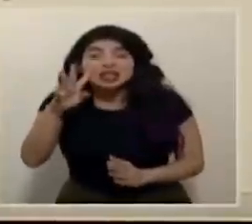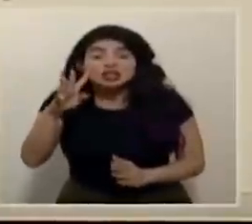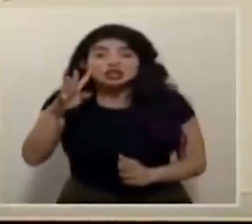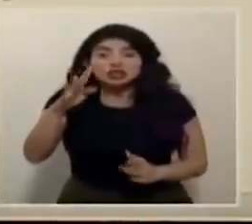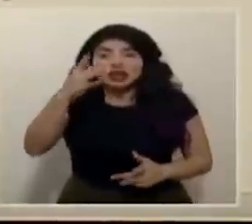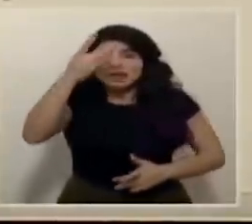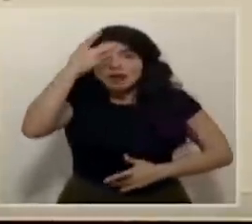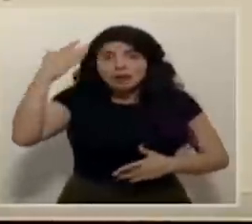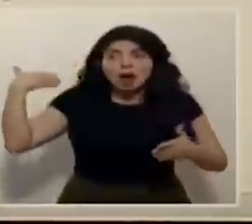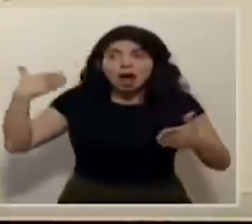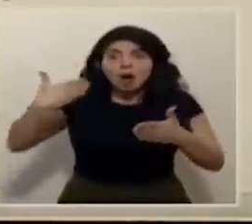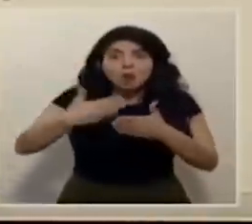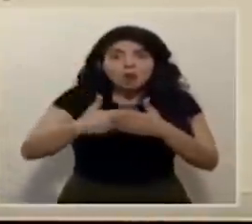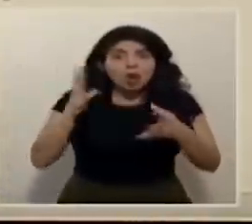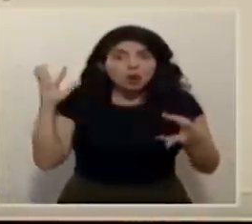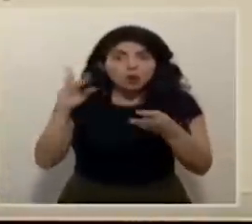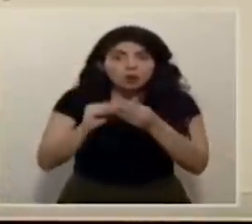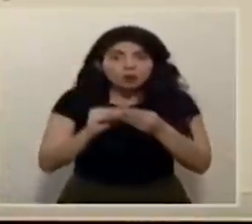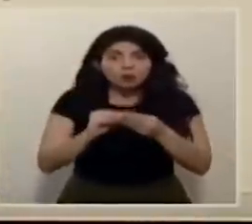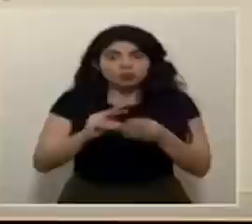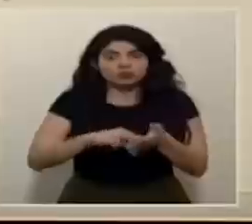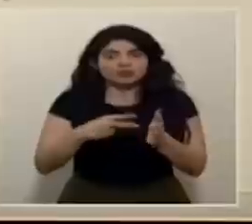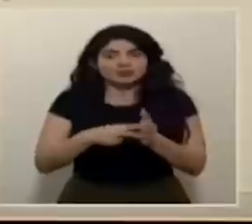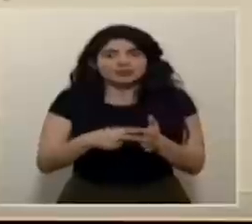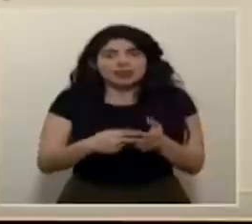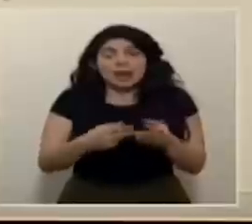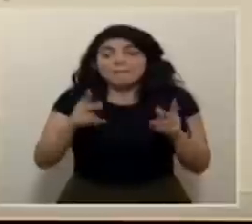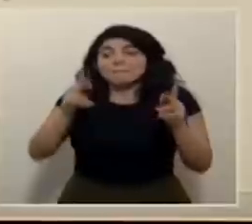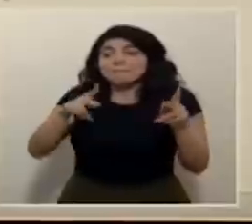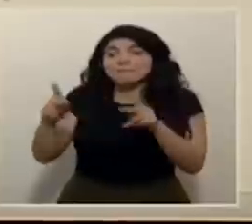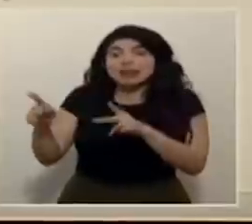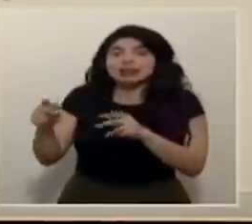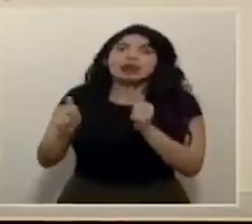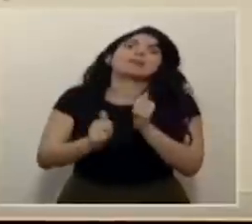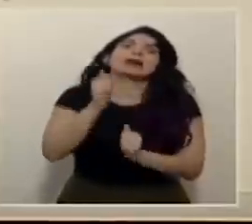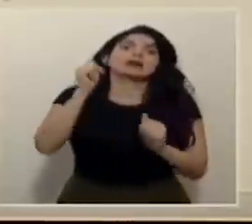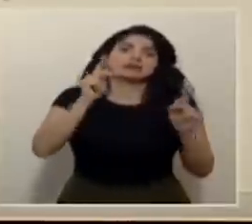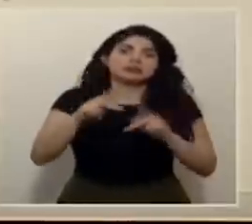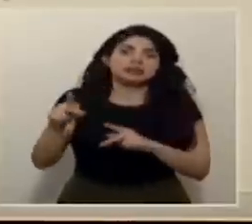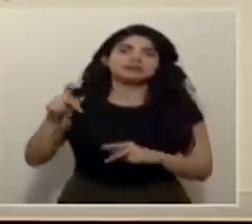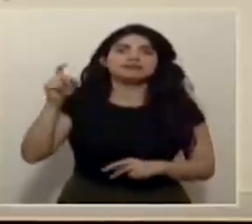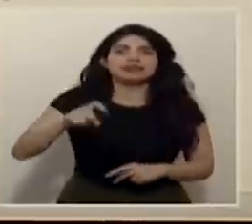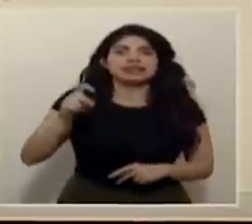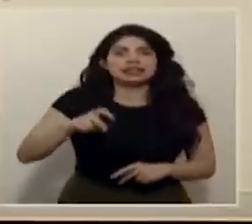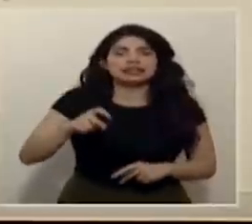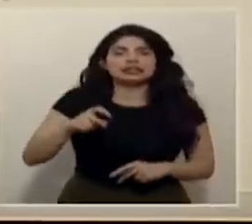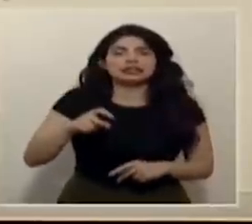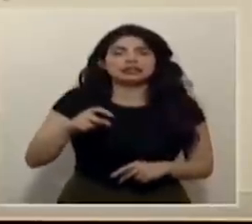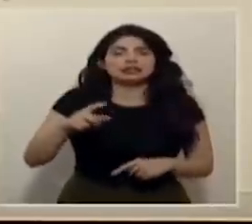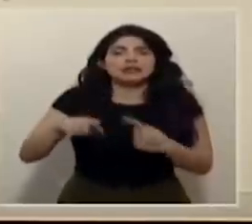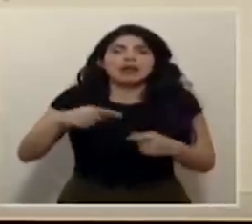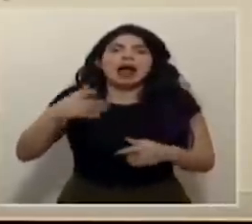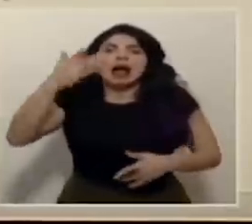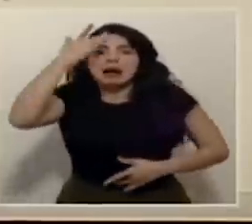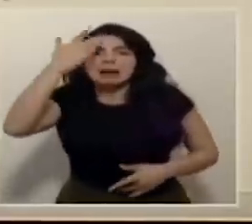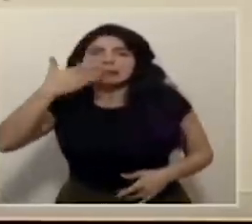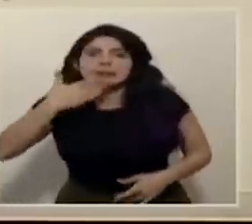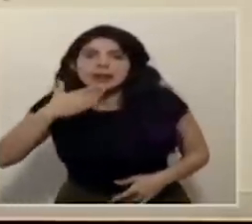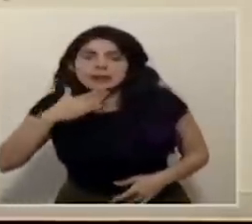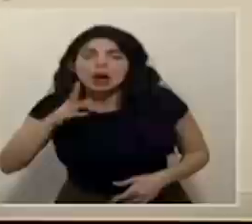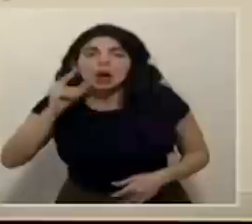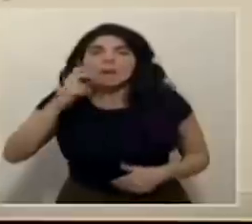eso pues obviamente pues lleva a que haya más personas que van a tener casos graves casos de dificultad